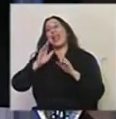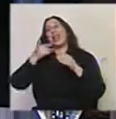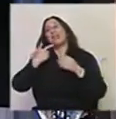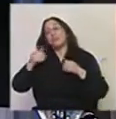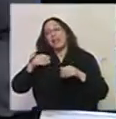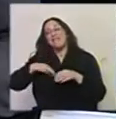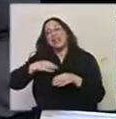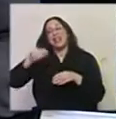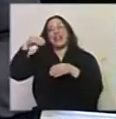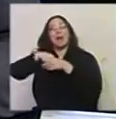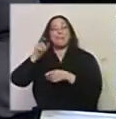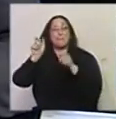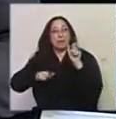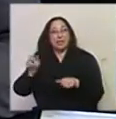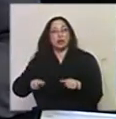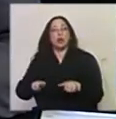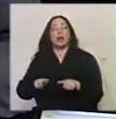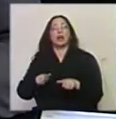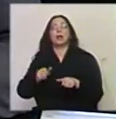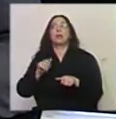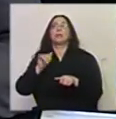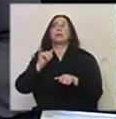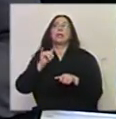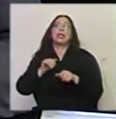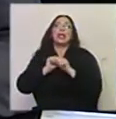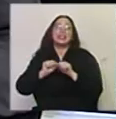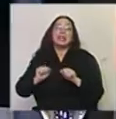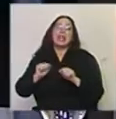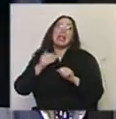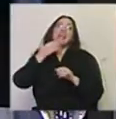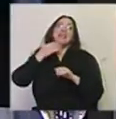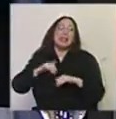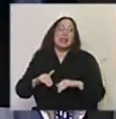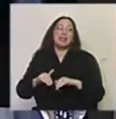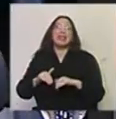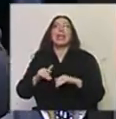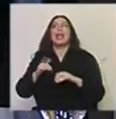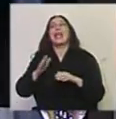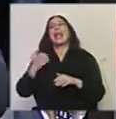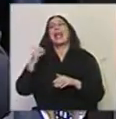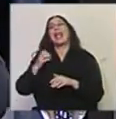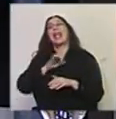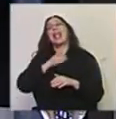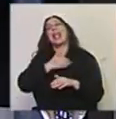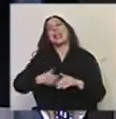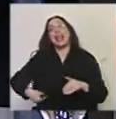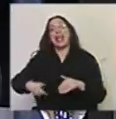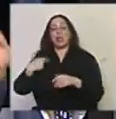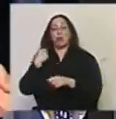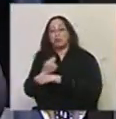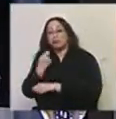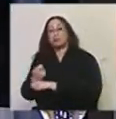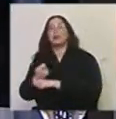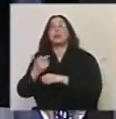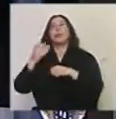de las personas. Y que sea razonable que los estados inviertan y gestionen en infraestructura, en